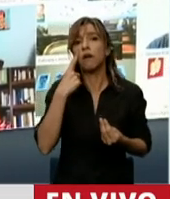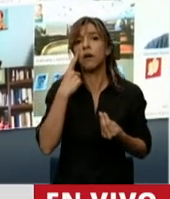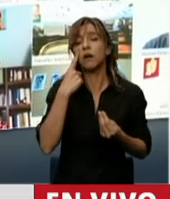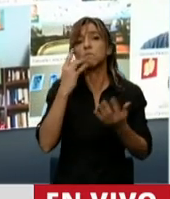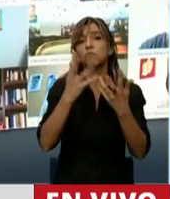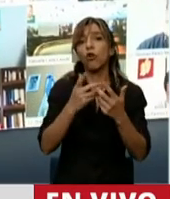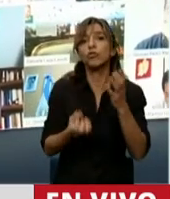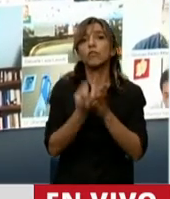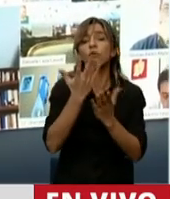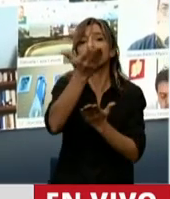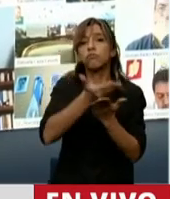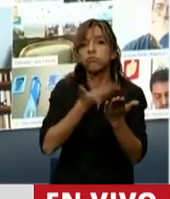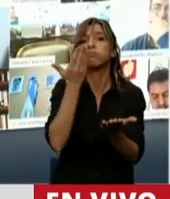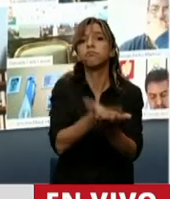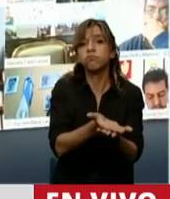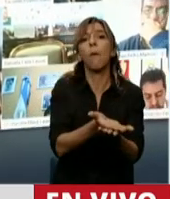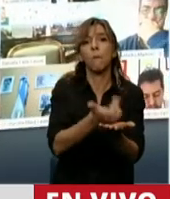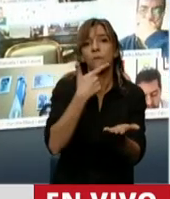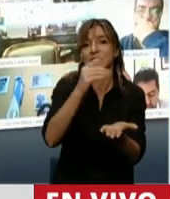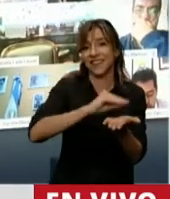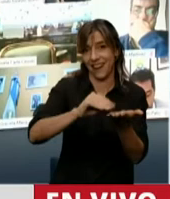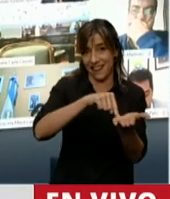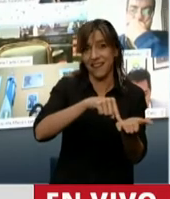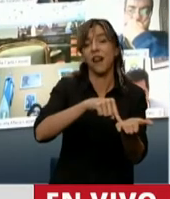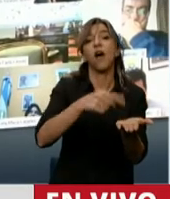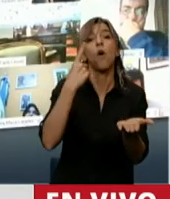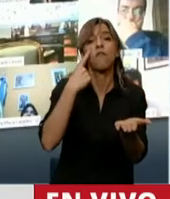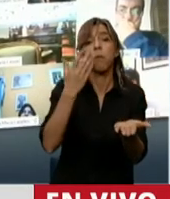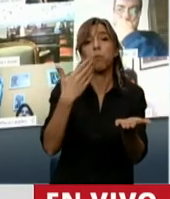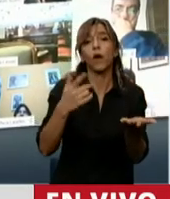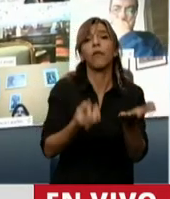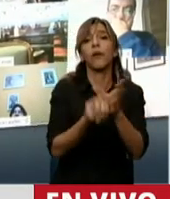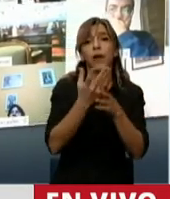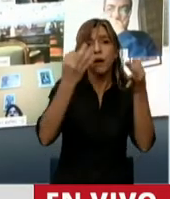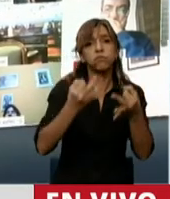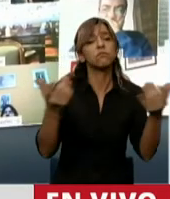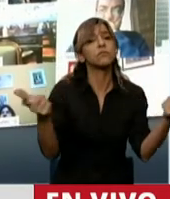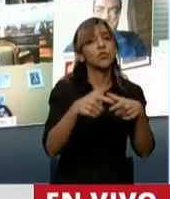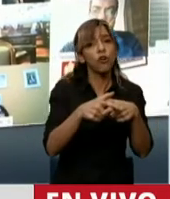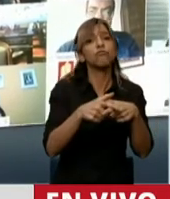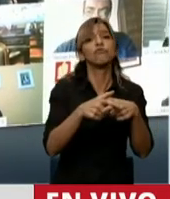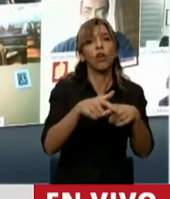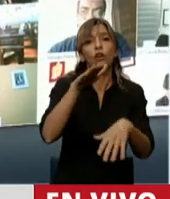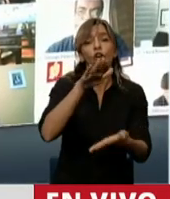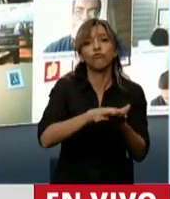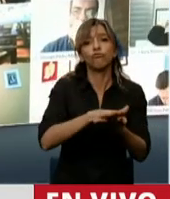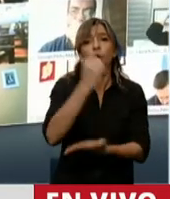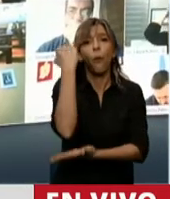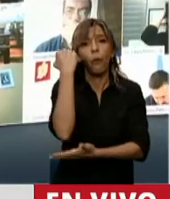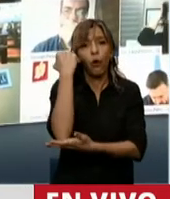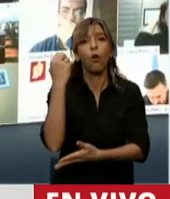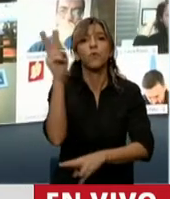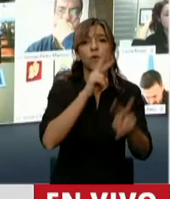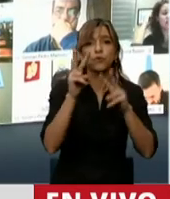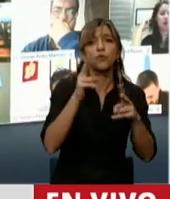para crear un Consejo Económico, Social y Político que institucionalice el diálogo y que garantice los acuerdos